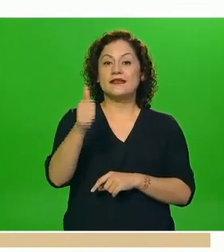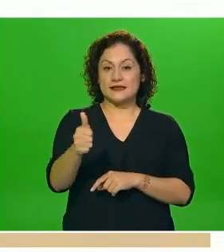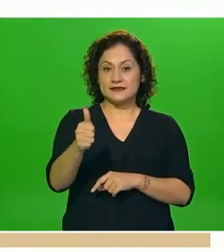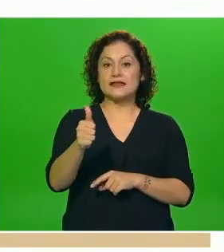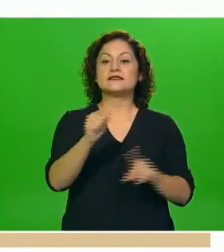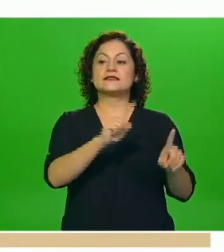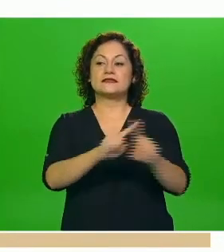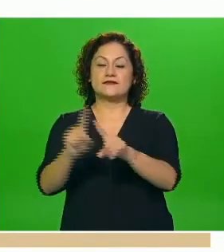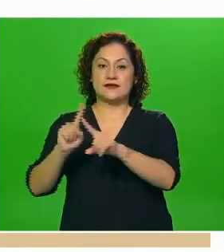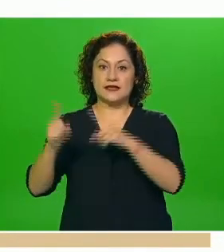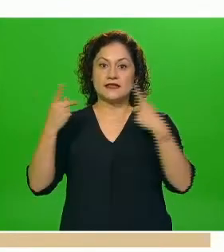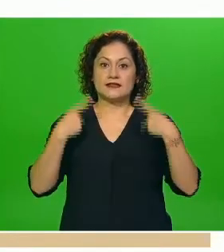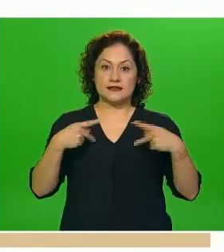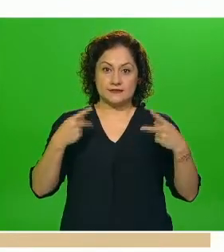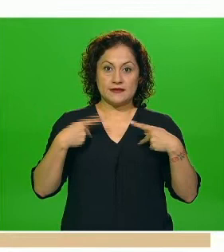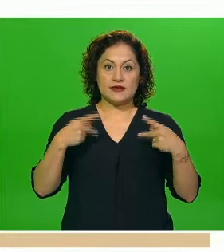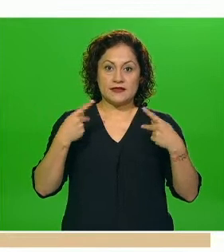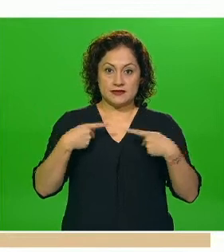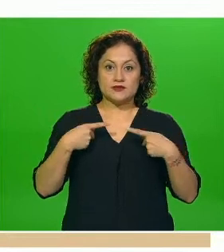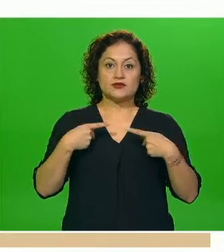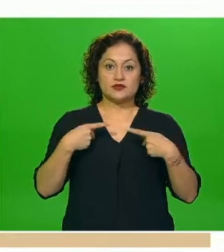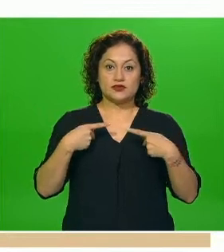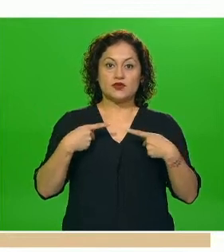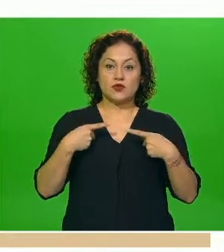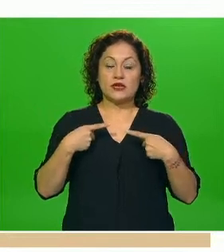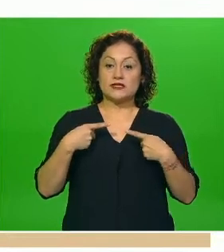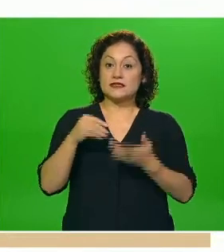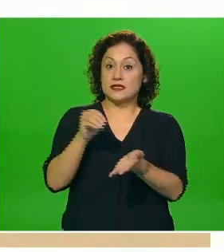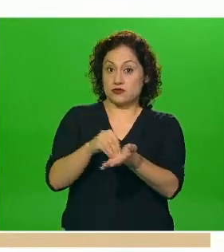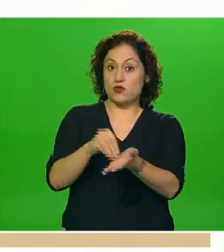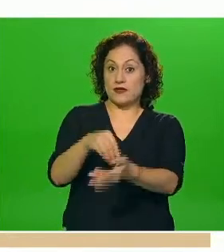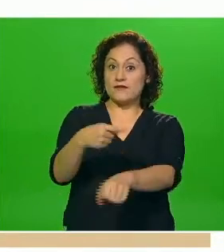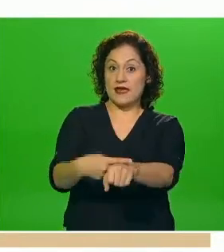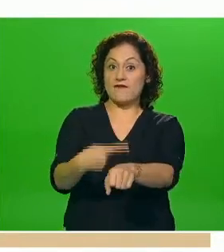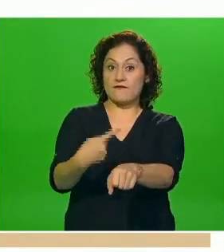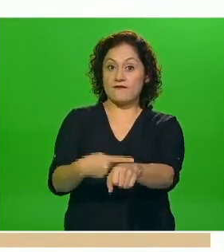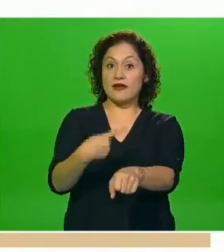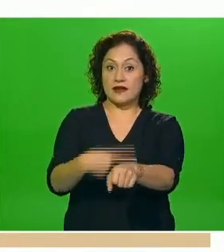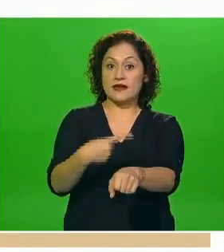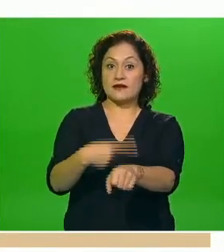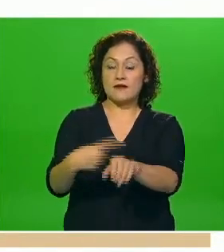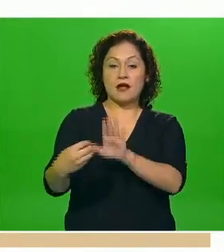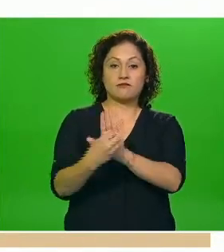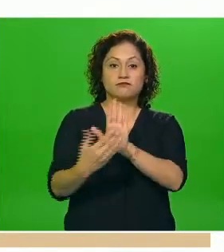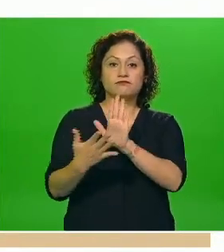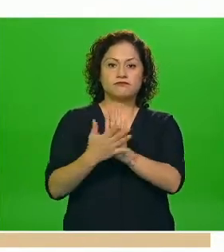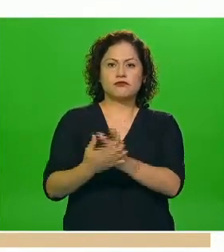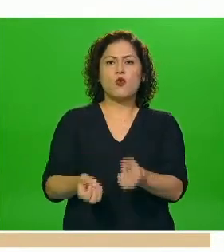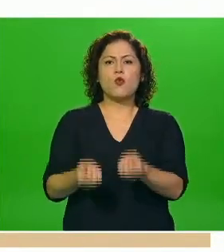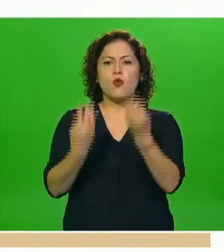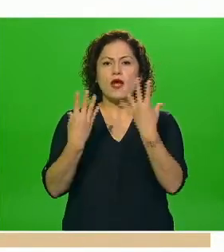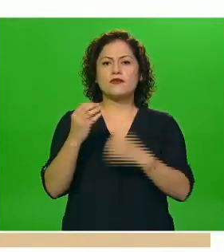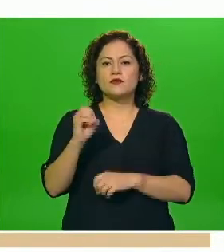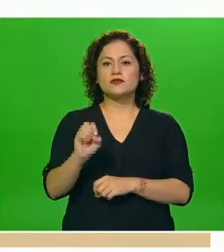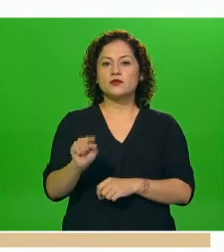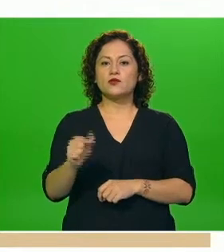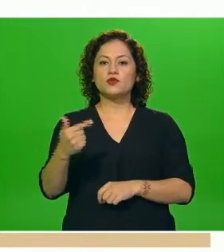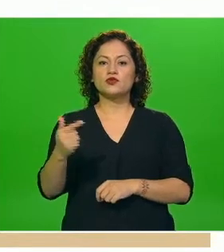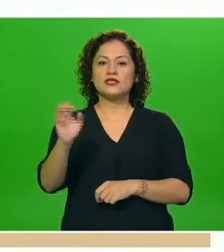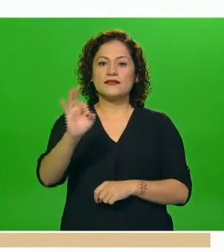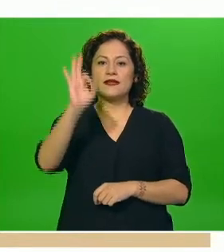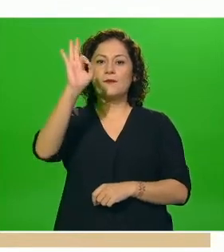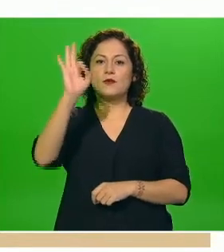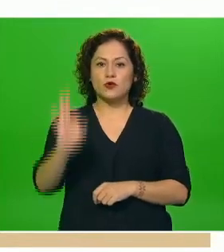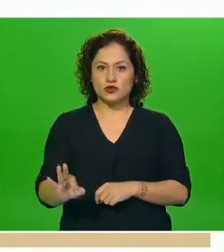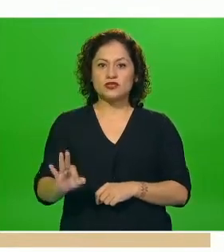casos que están son casos activos estimados esto representa un cero punto siete por ciento de la